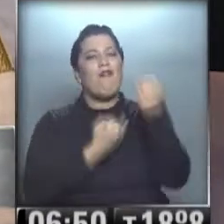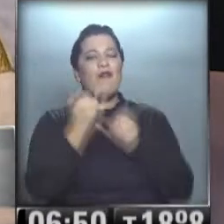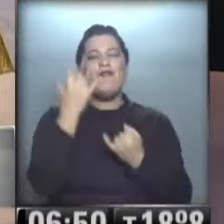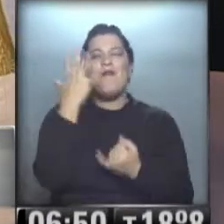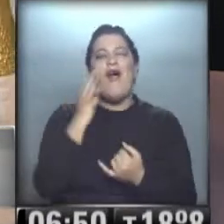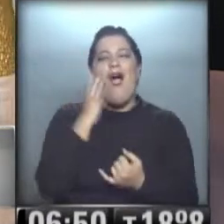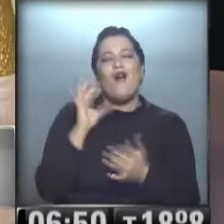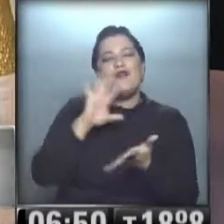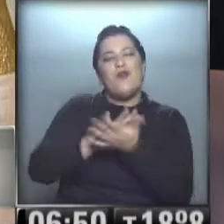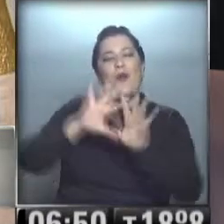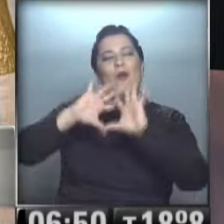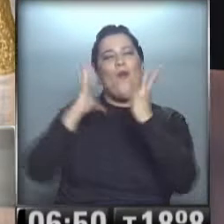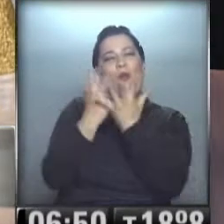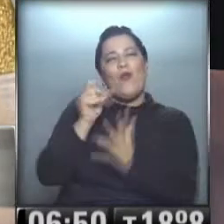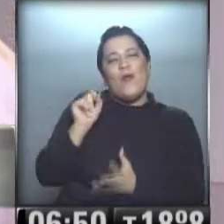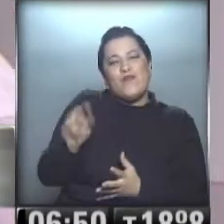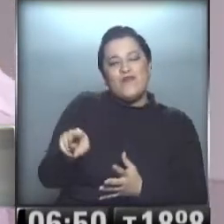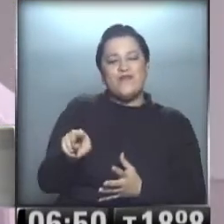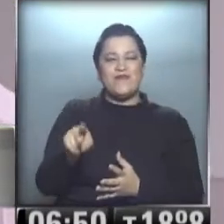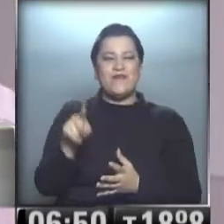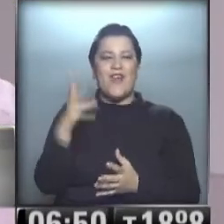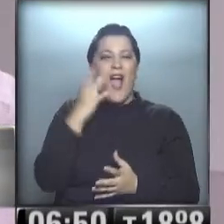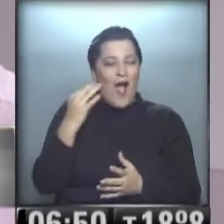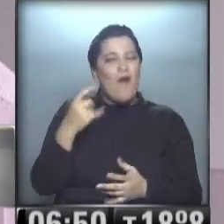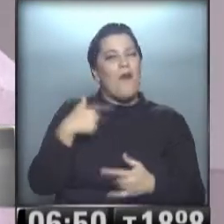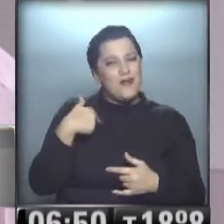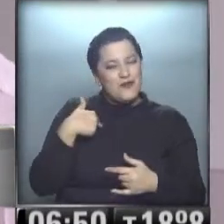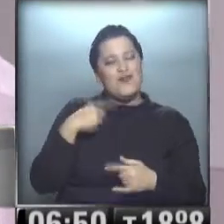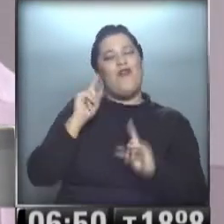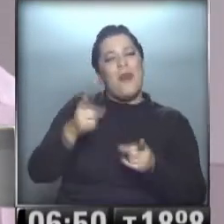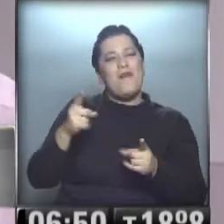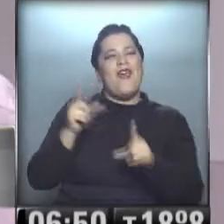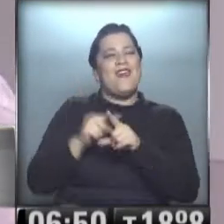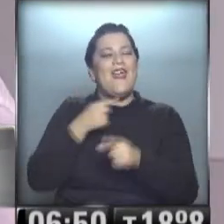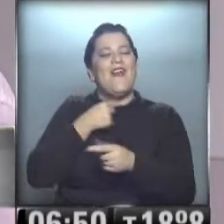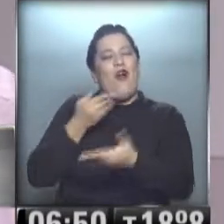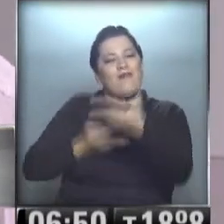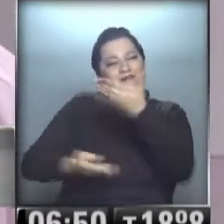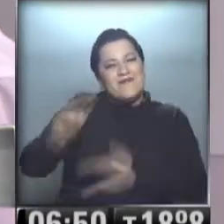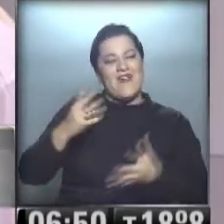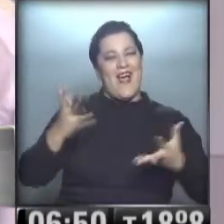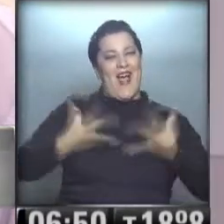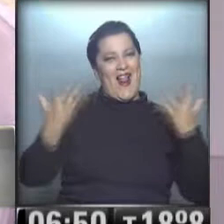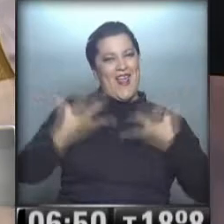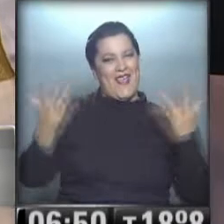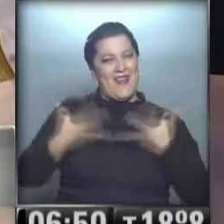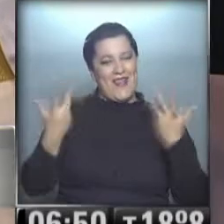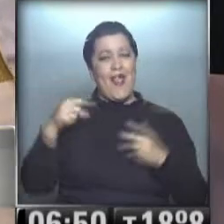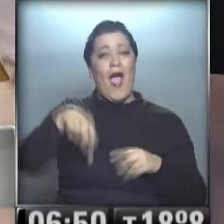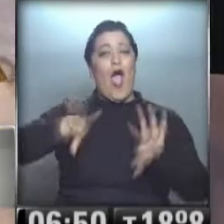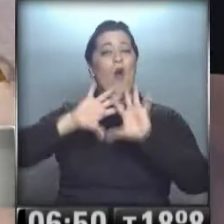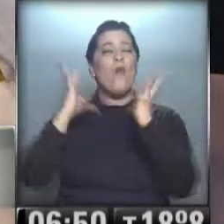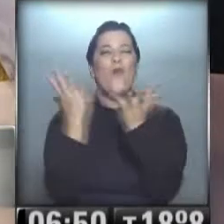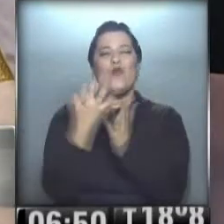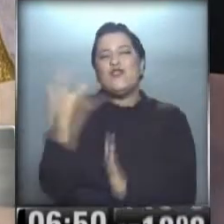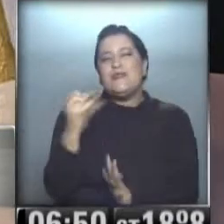tu mundo, tesoro? ¿Por qué no me contás algo? Así yo también comparto esa alegría que tienen allí en ese mundo tan especial,